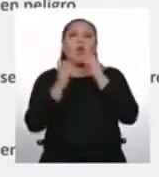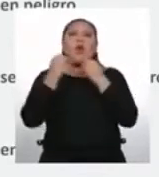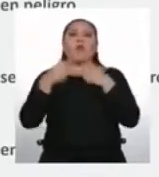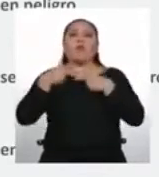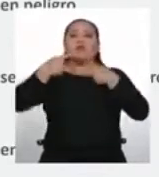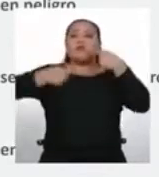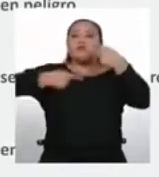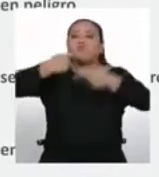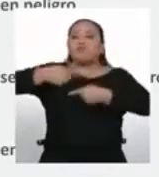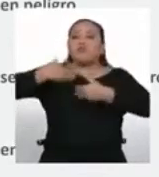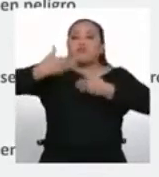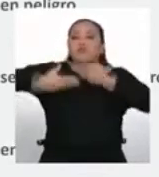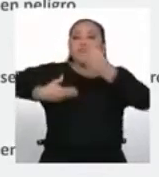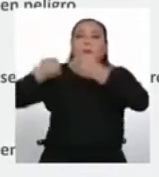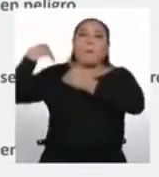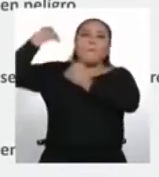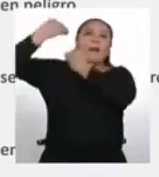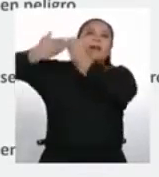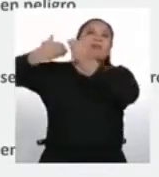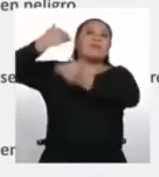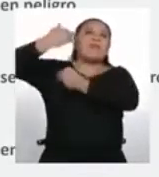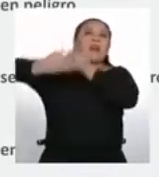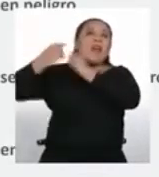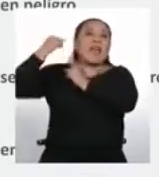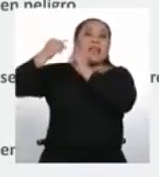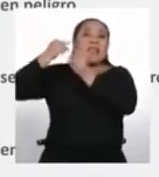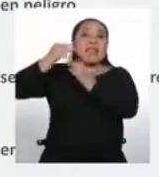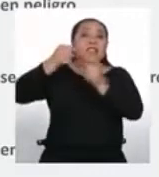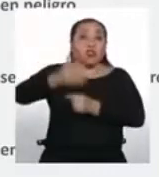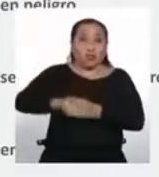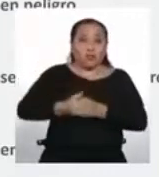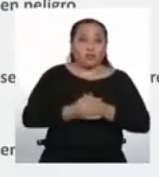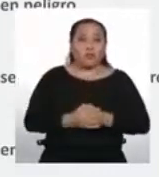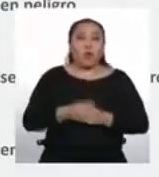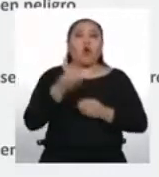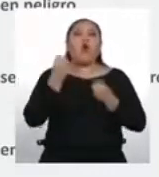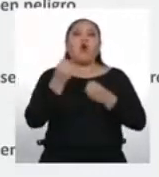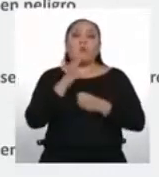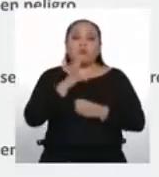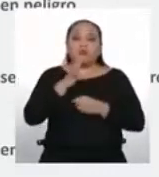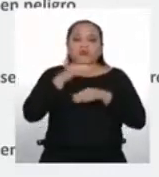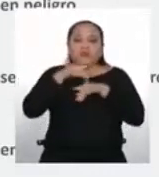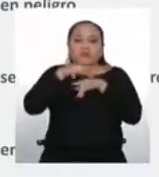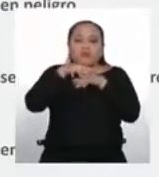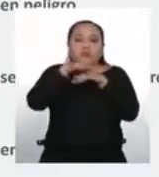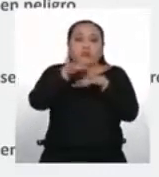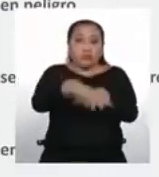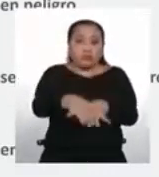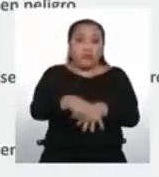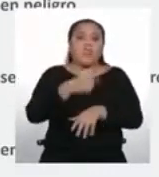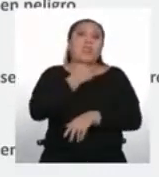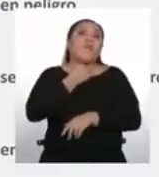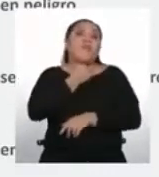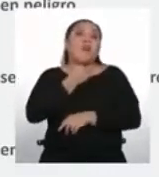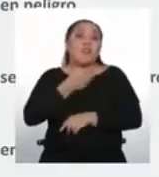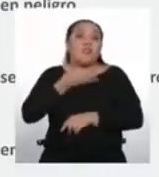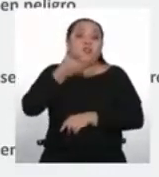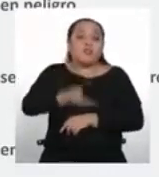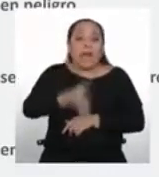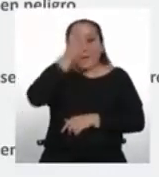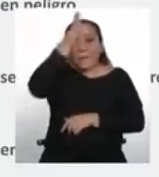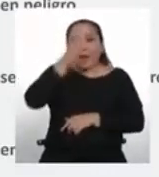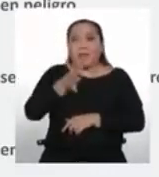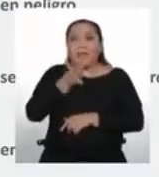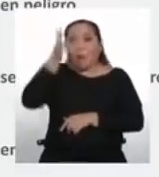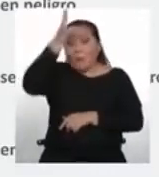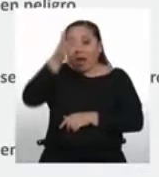intergeneracional de la lengua. Es decir, depende de que exista transmisión de la lengua de abuelos a padres y de padres